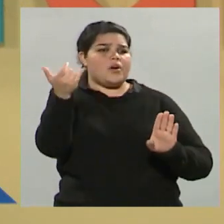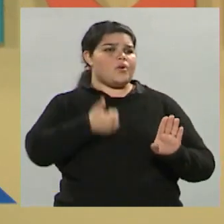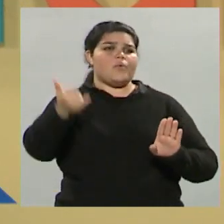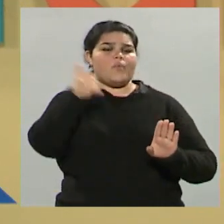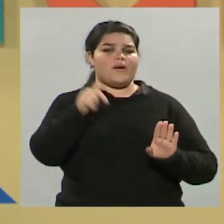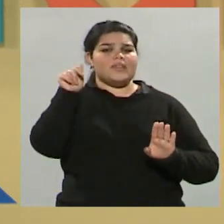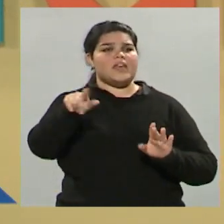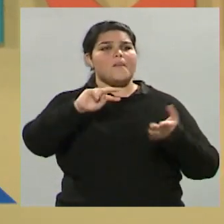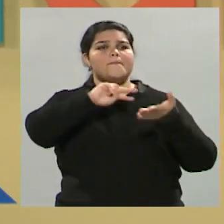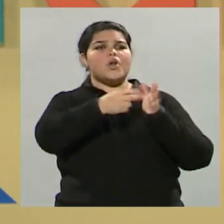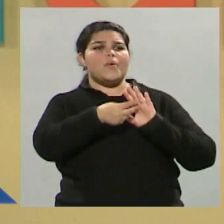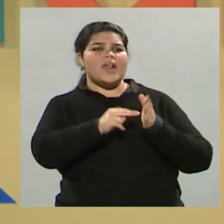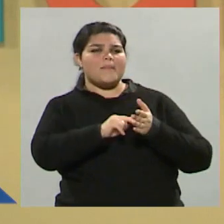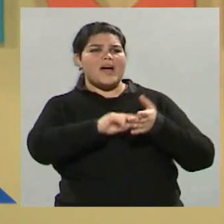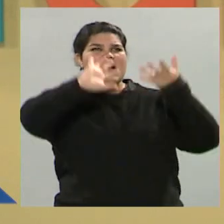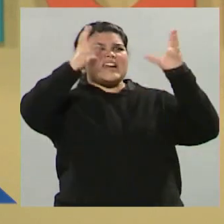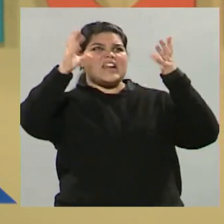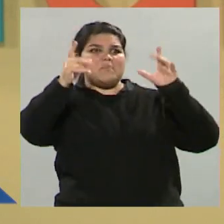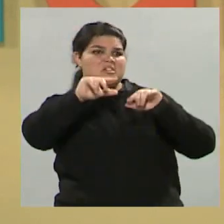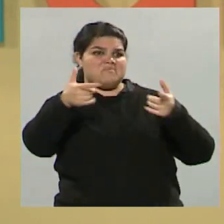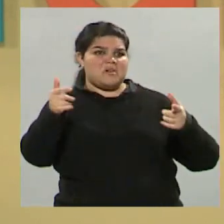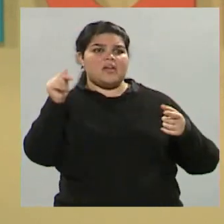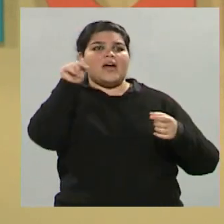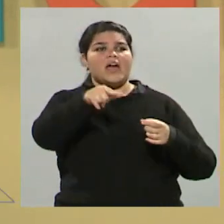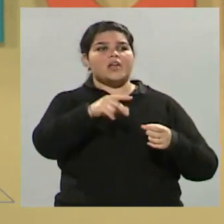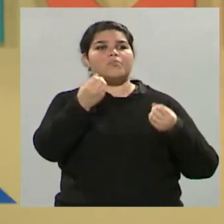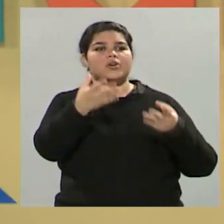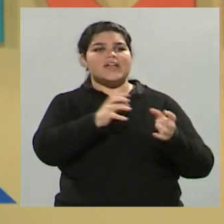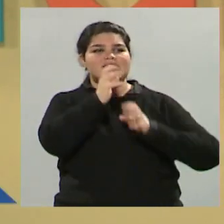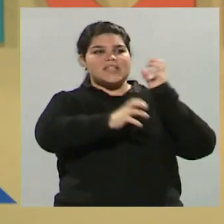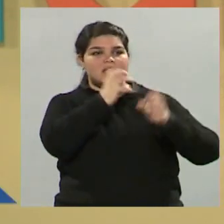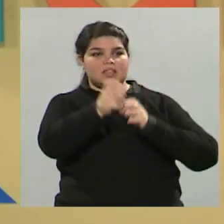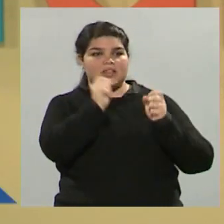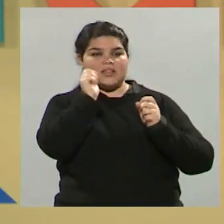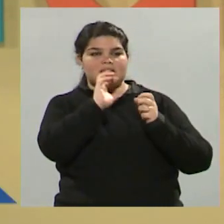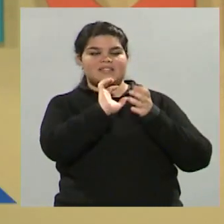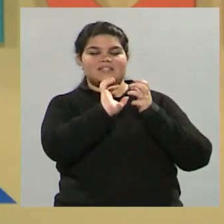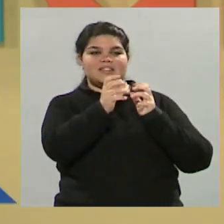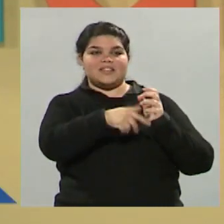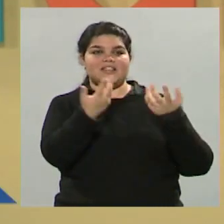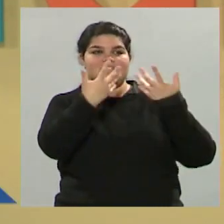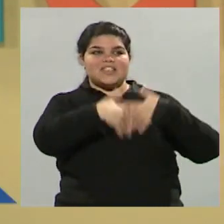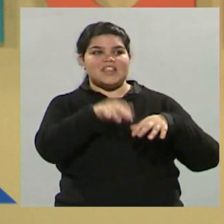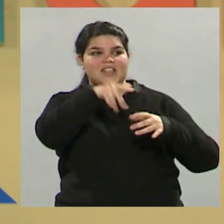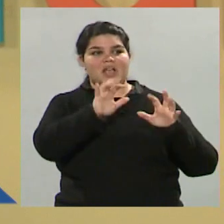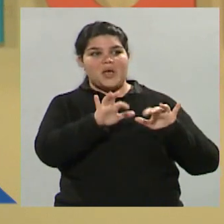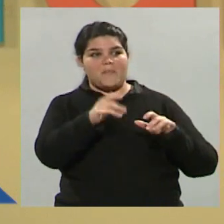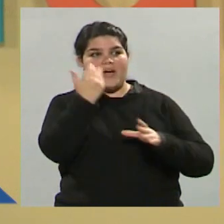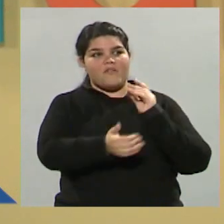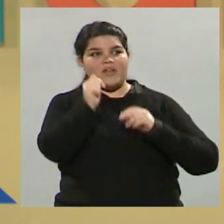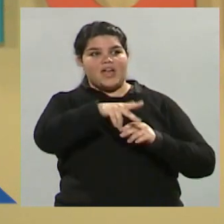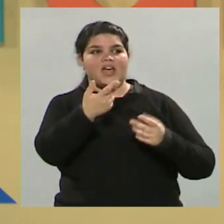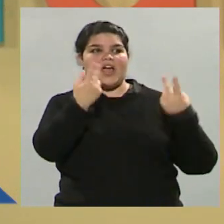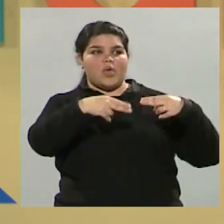funcionaria, que no tiene que ver con las condiciones climáticas, sino con una caída del sistema allí en la aduana chilena. Estamos hablando de los